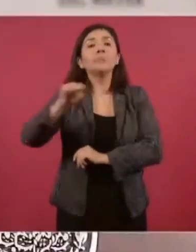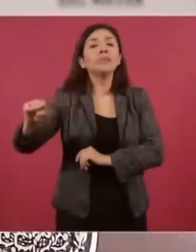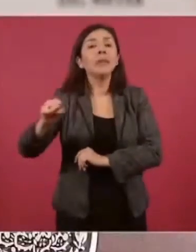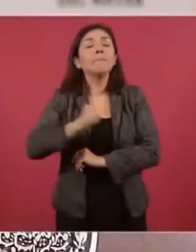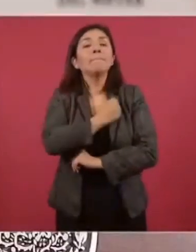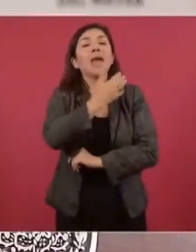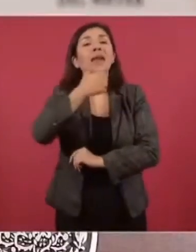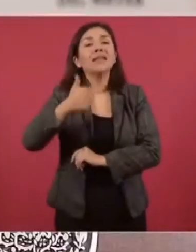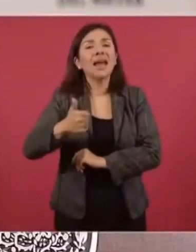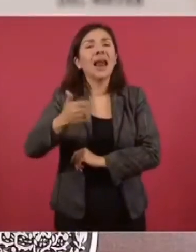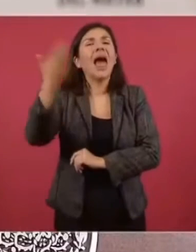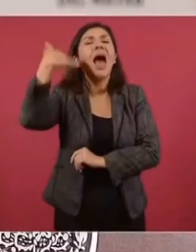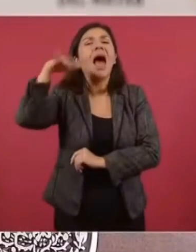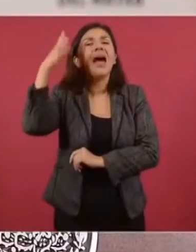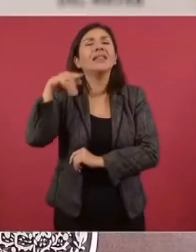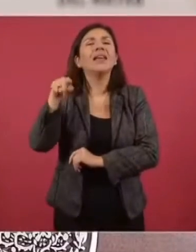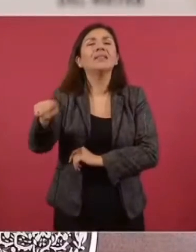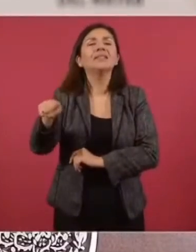de lo que eran